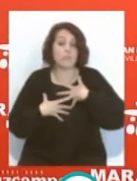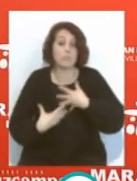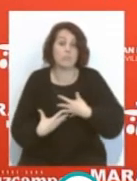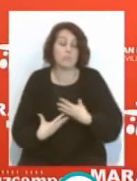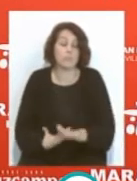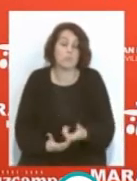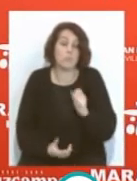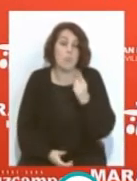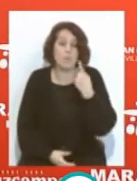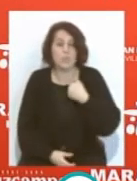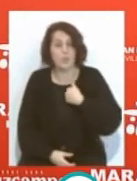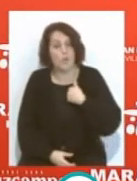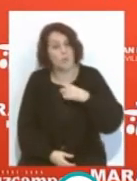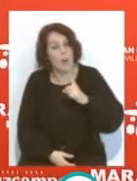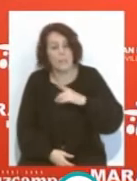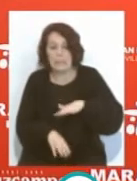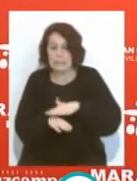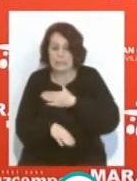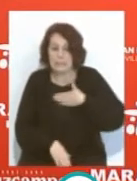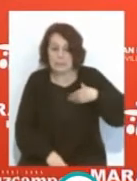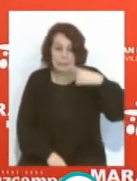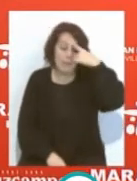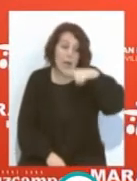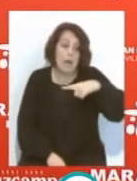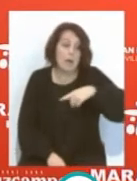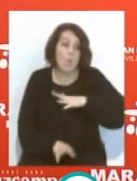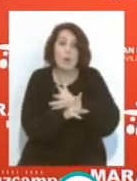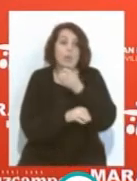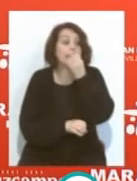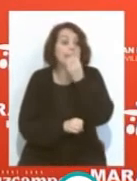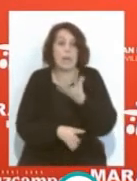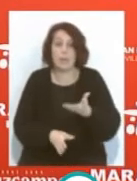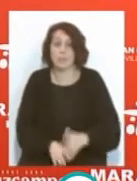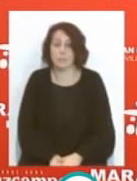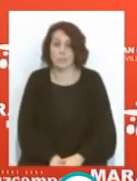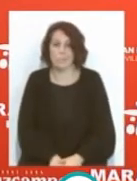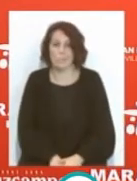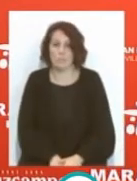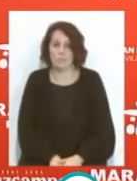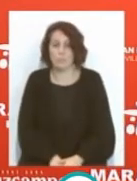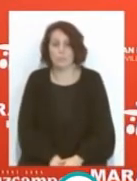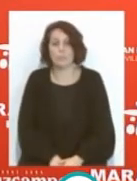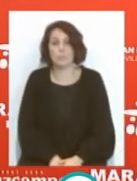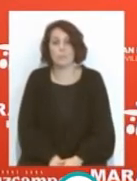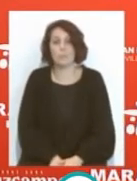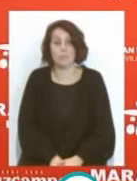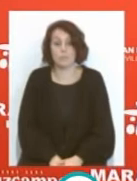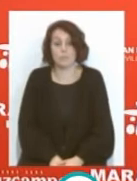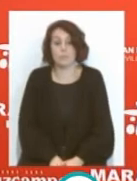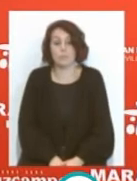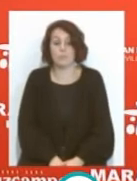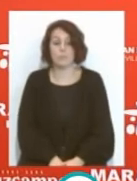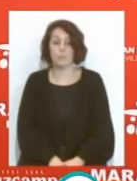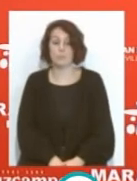lamentamos y que yo simplemente iba a interesarme cómo estaba Ocampos era bueno pues